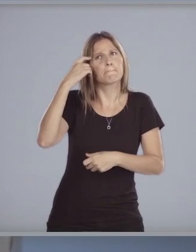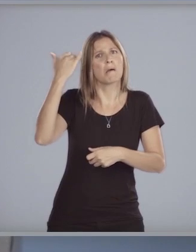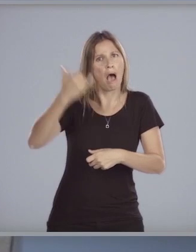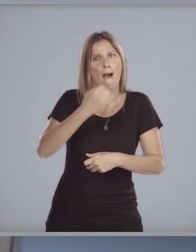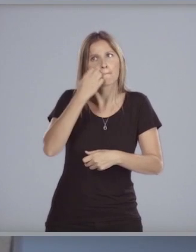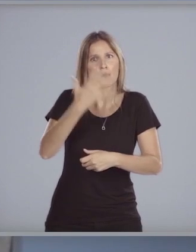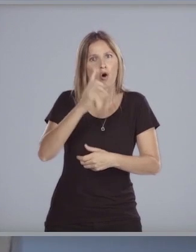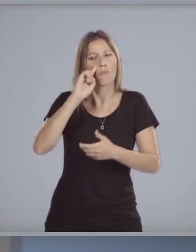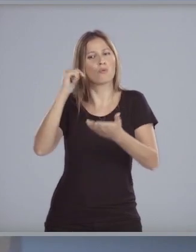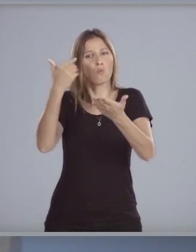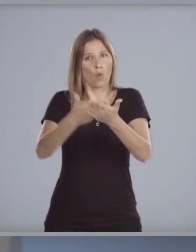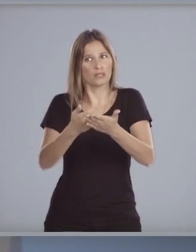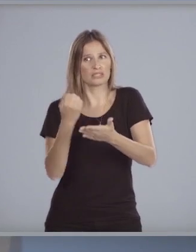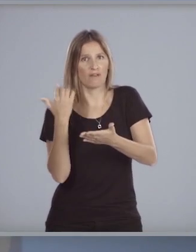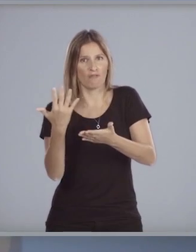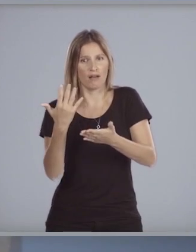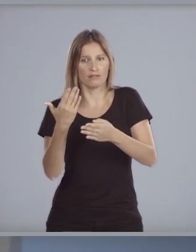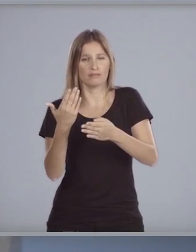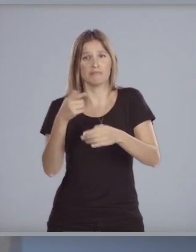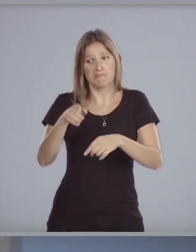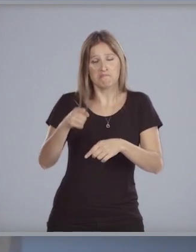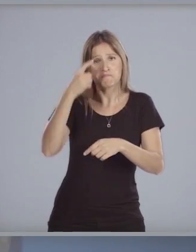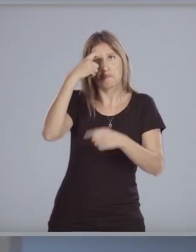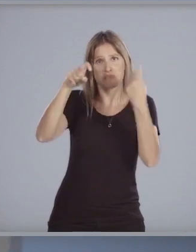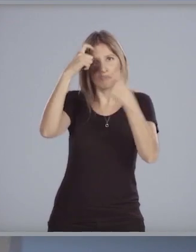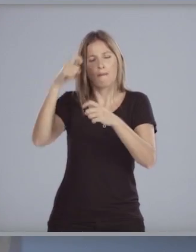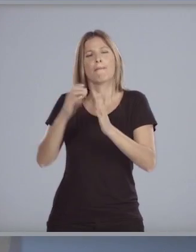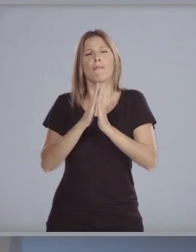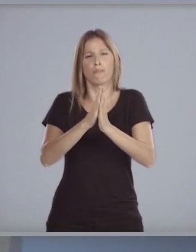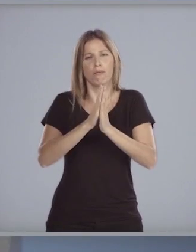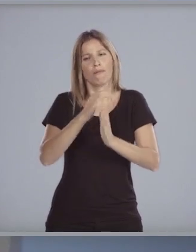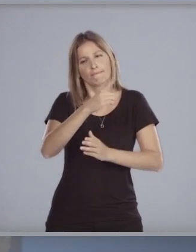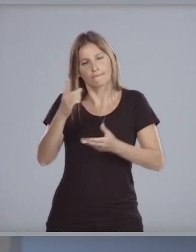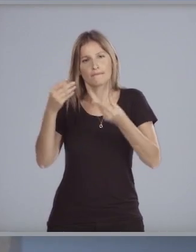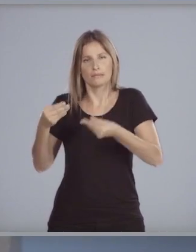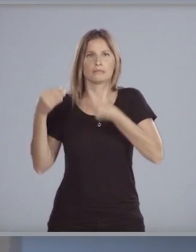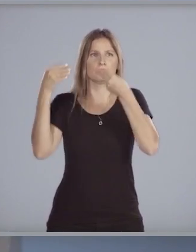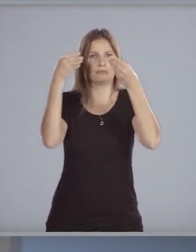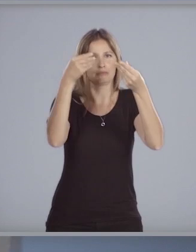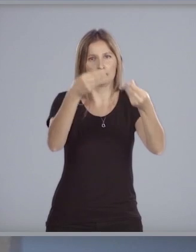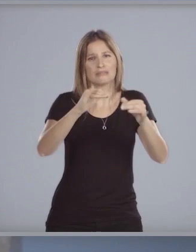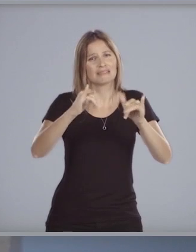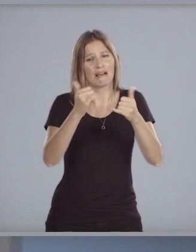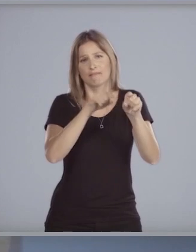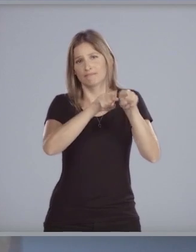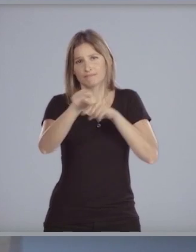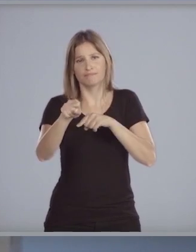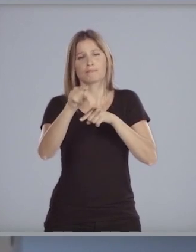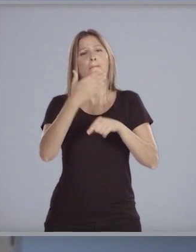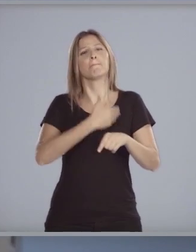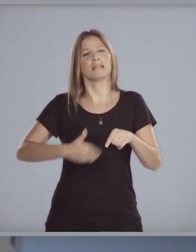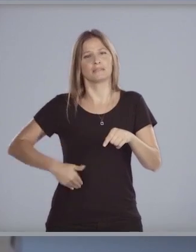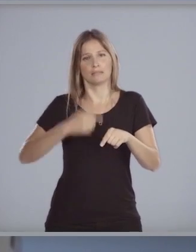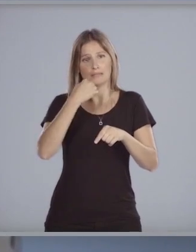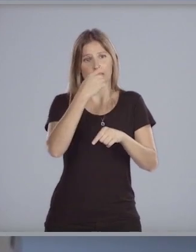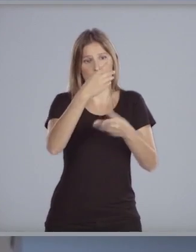mejor que la que hemos anunciado por favor que la presenten formalmente a presidencia de la República